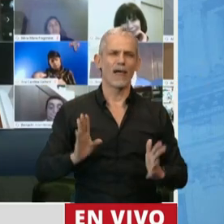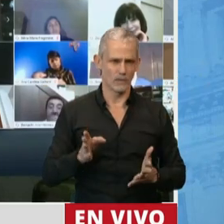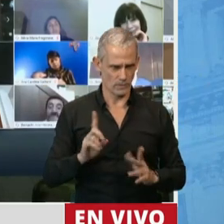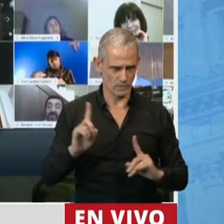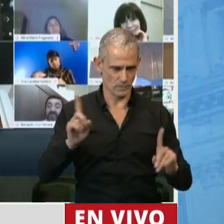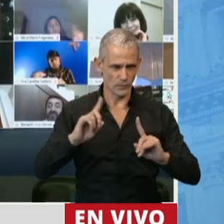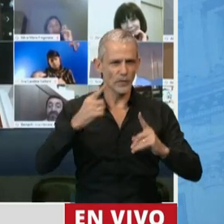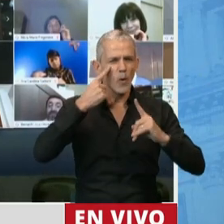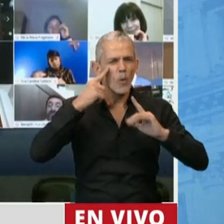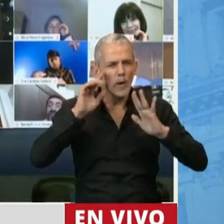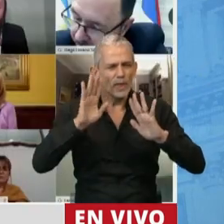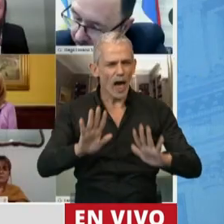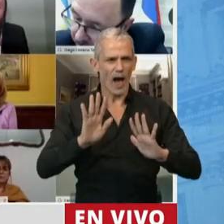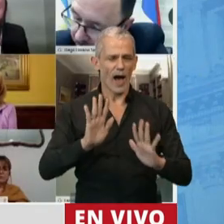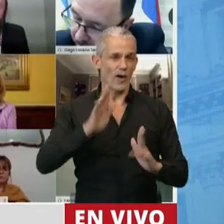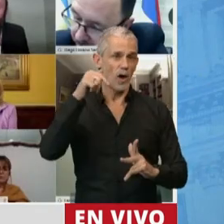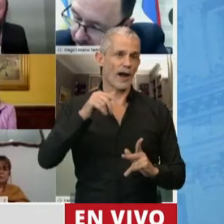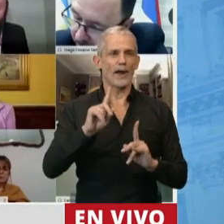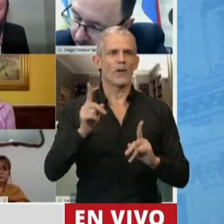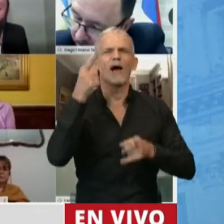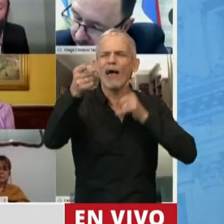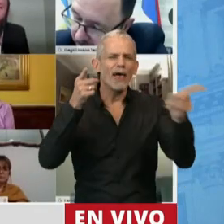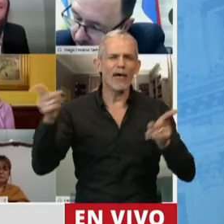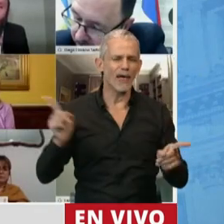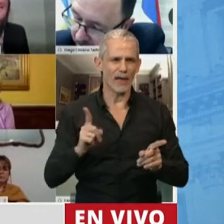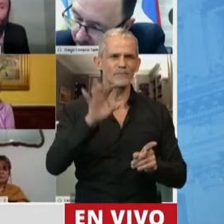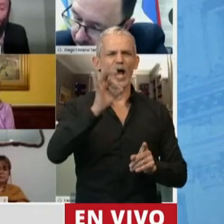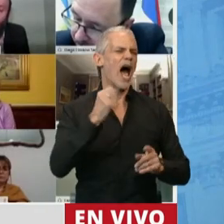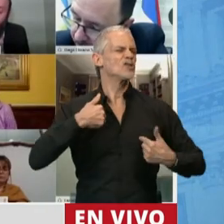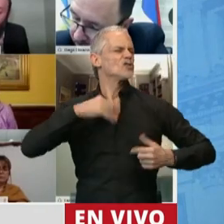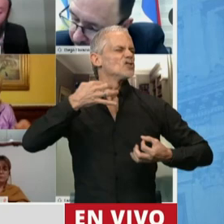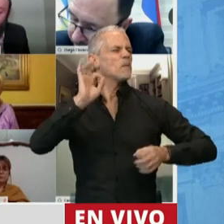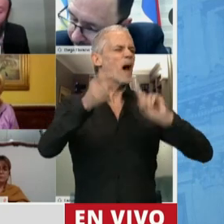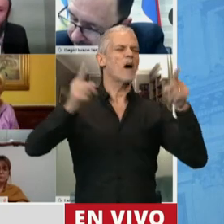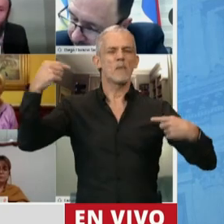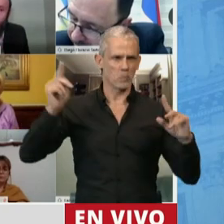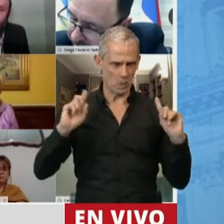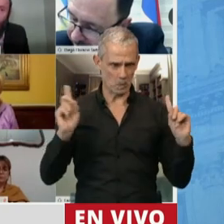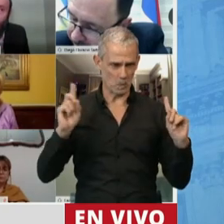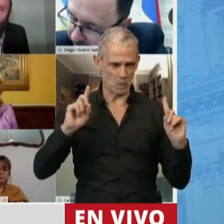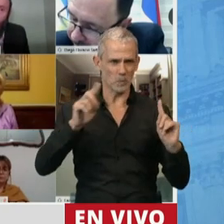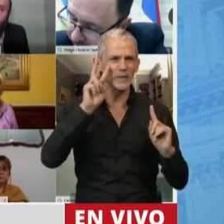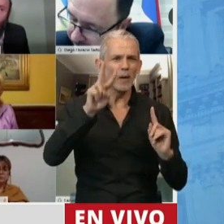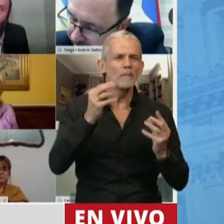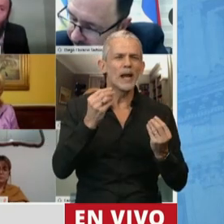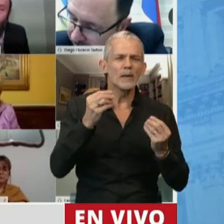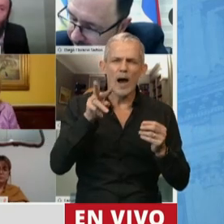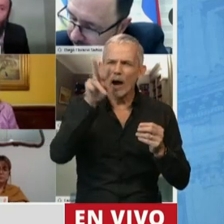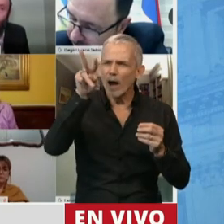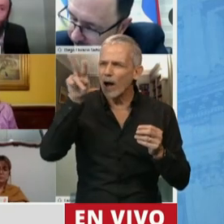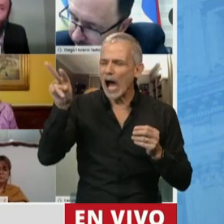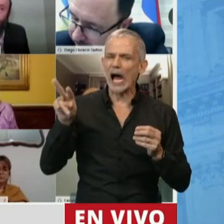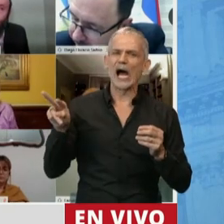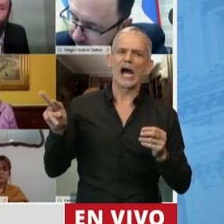hay ser muy prudentes porque acá no se trata de quién sabe más que el otro sino de estar mirando atentamente lo que sucede porque